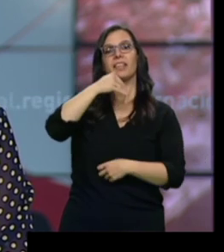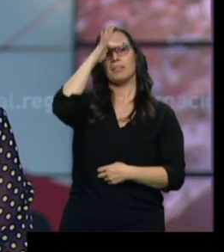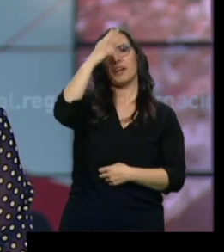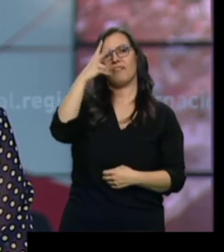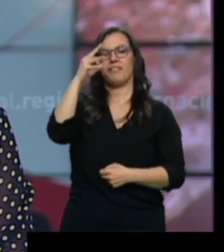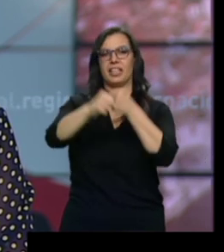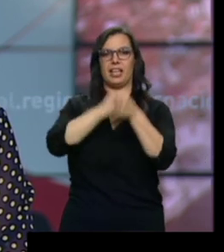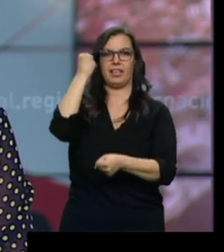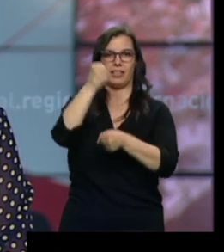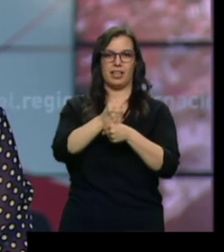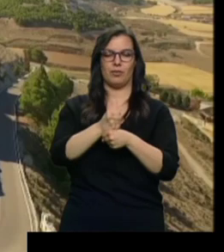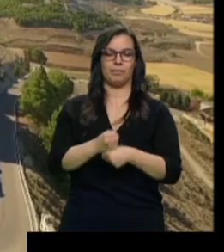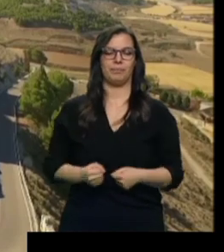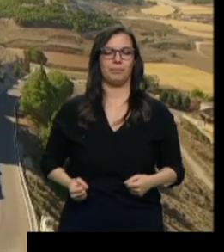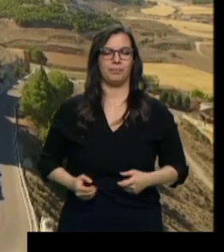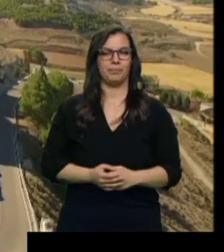donde está situado.